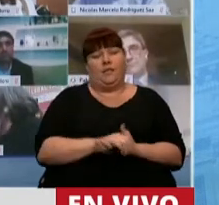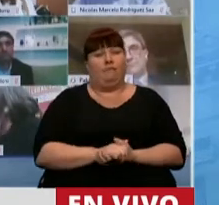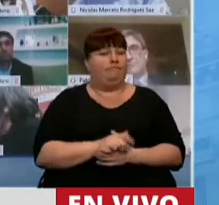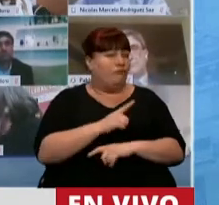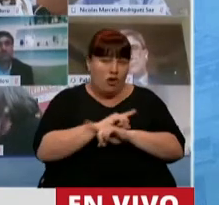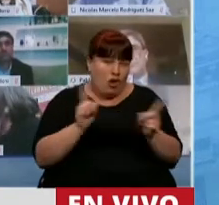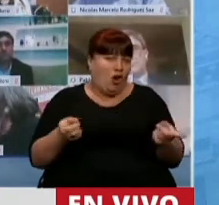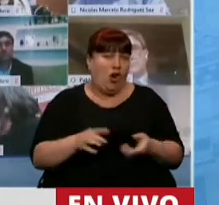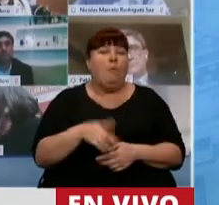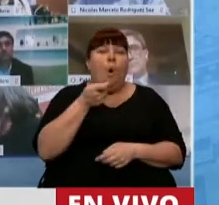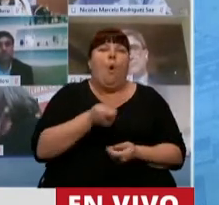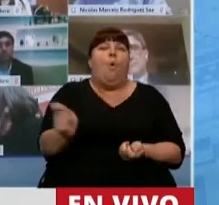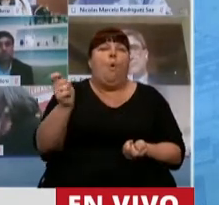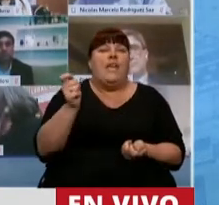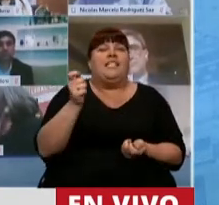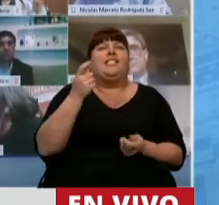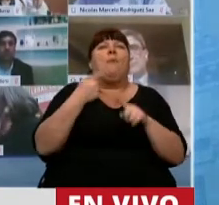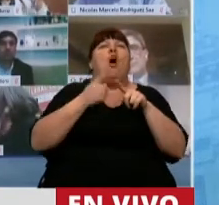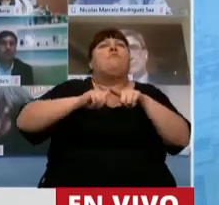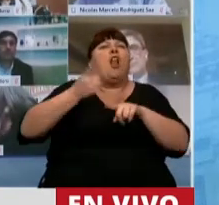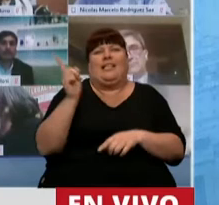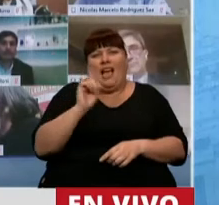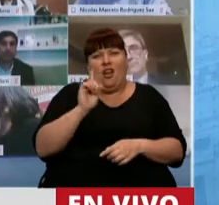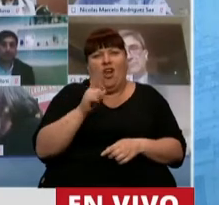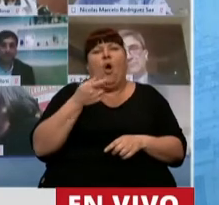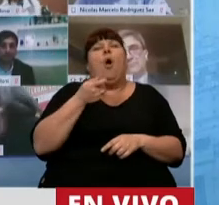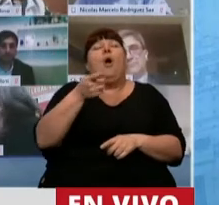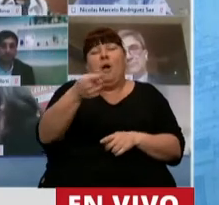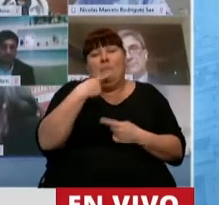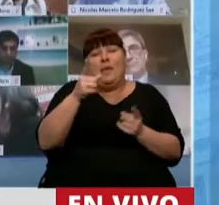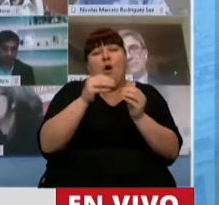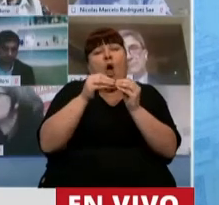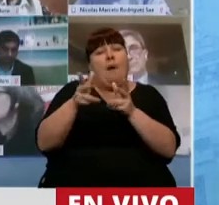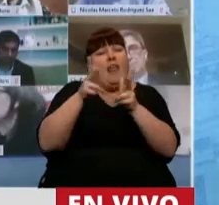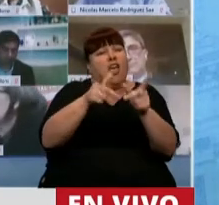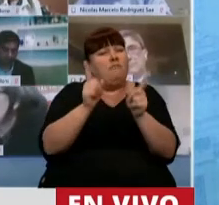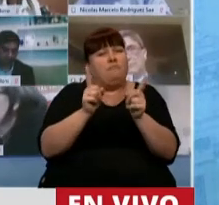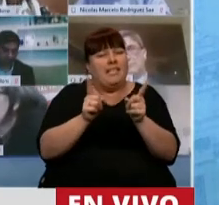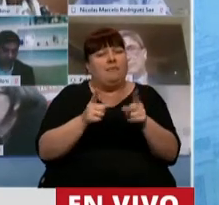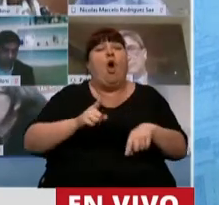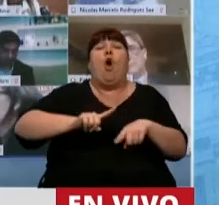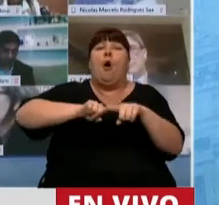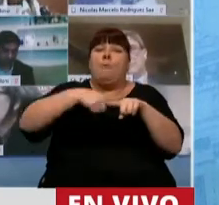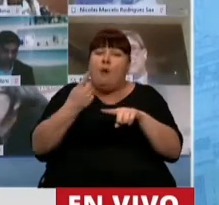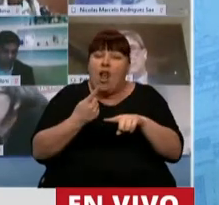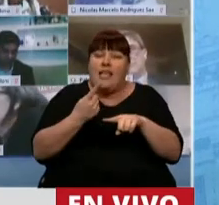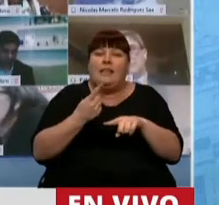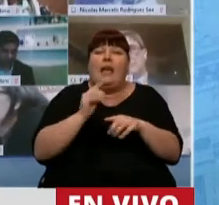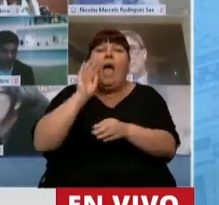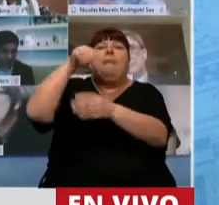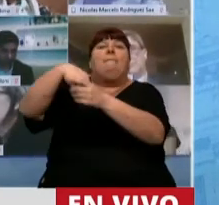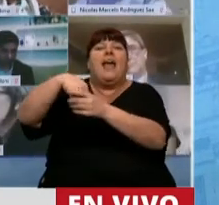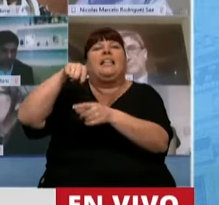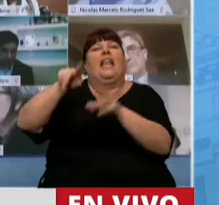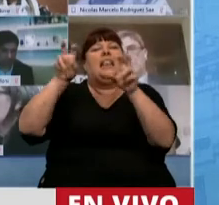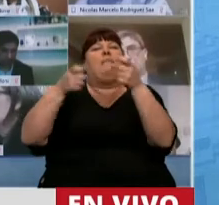porque se judicialice la política, sino porque, como bien dijo una compañera, la política se está metiendo en